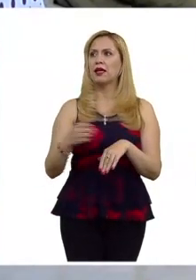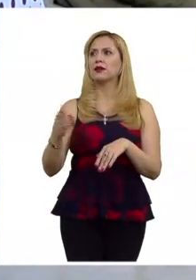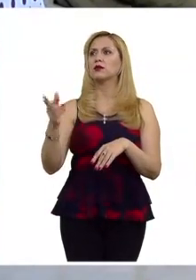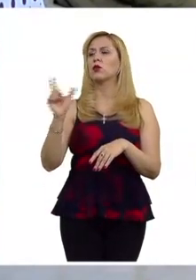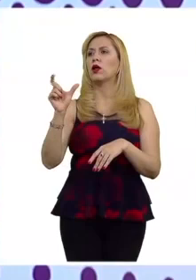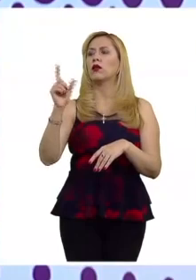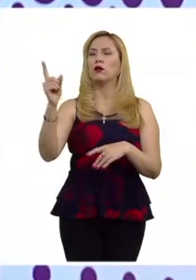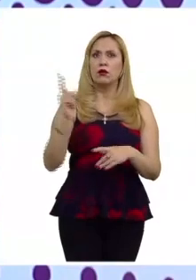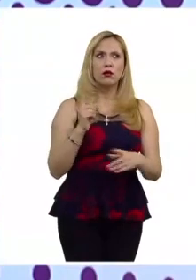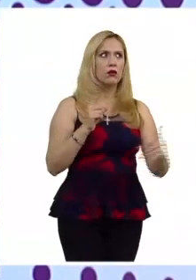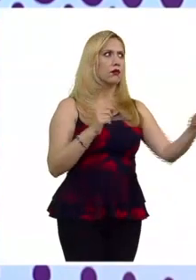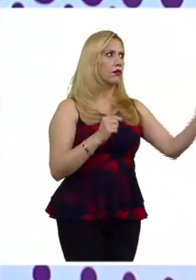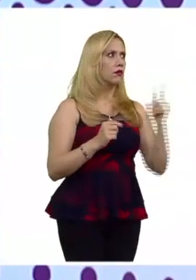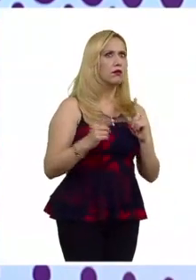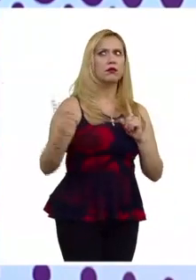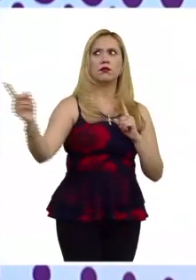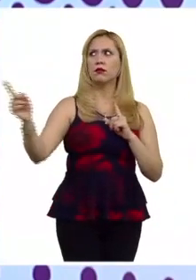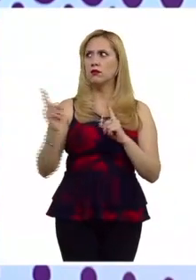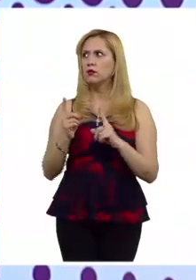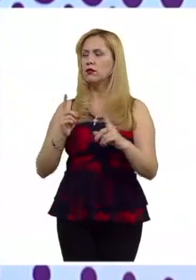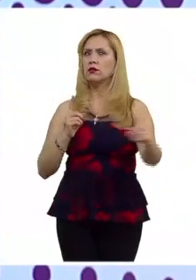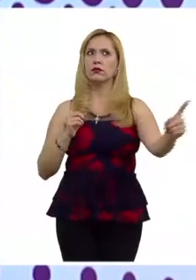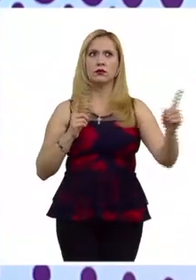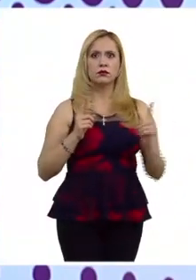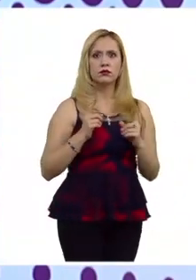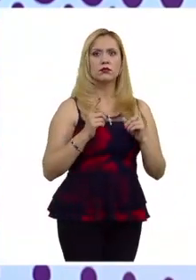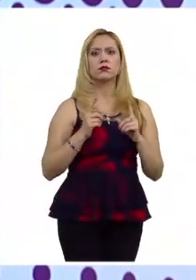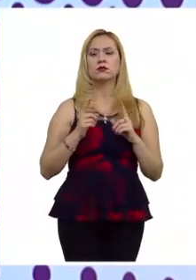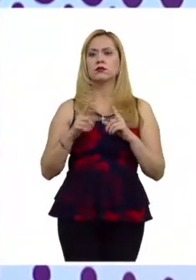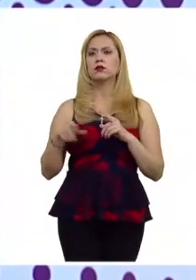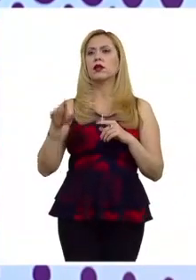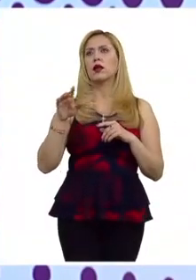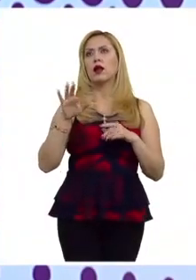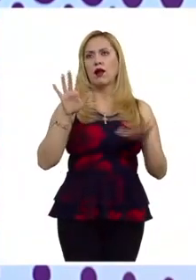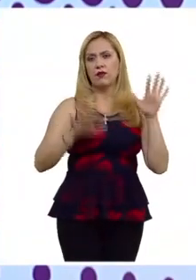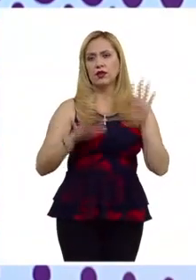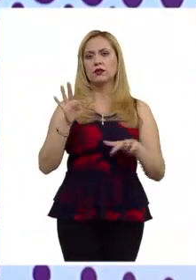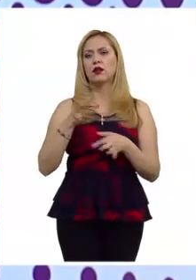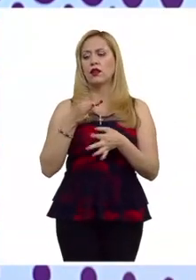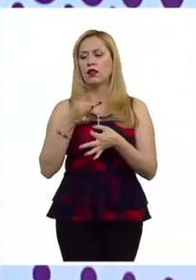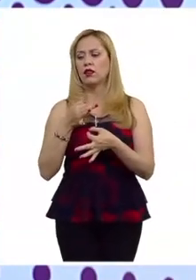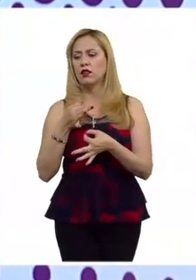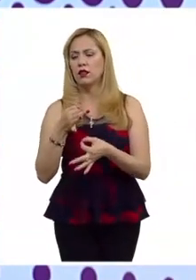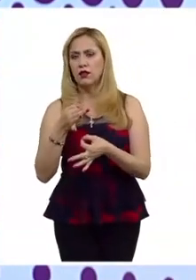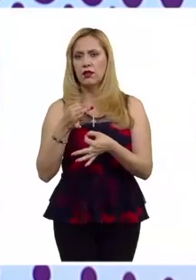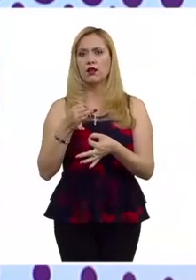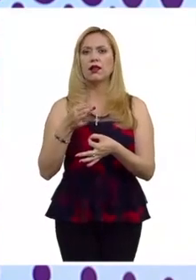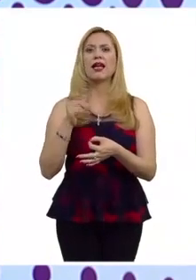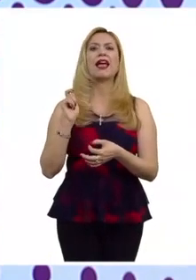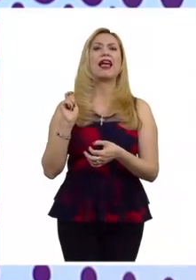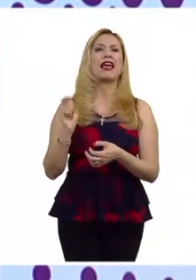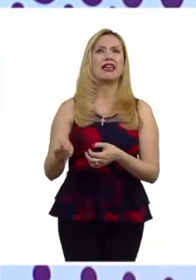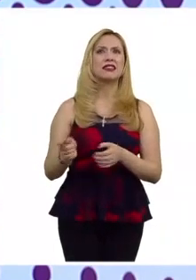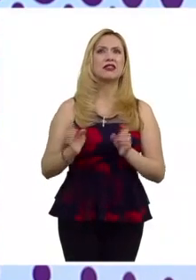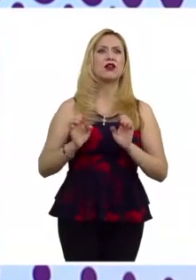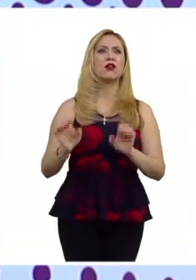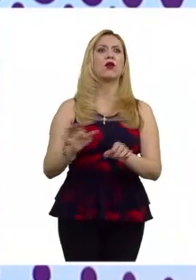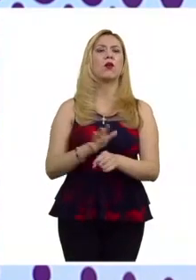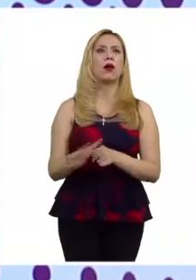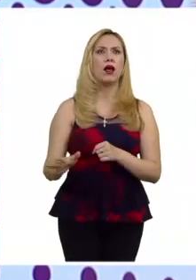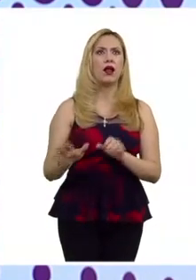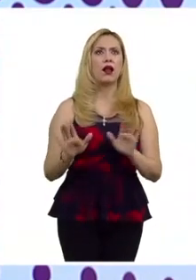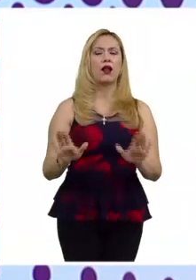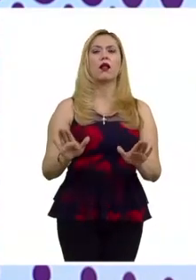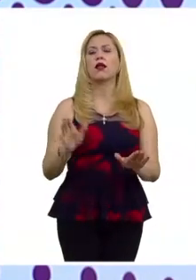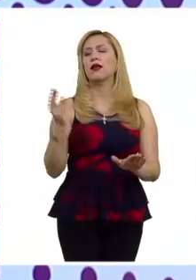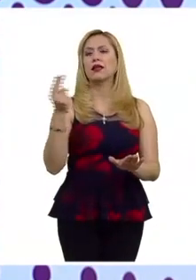caso en algún momento se ha tenido la la tentación de decir bueno vamos a definir qué es discurso de odio cuáles son las restricciones y no